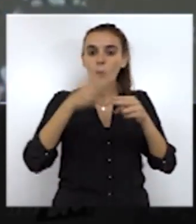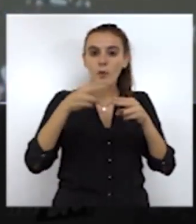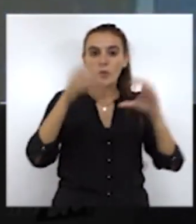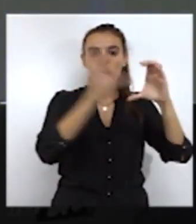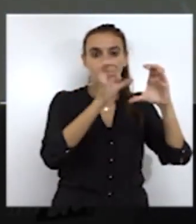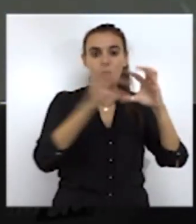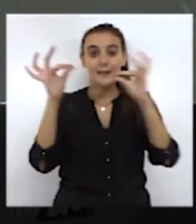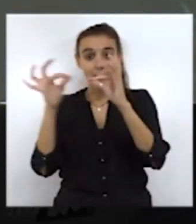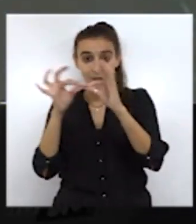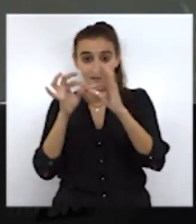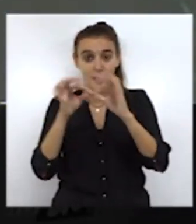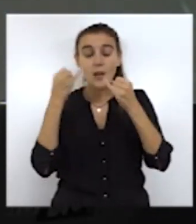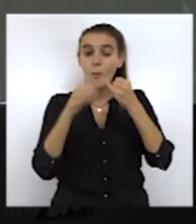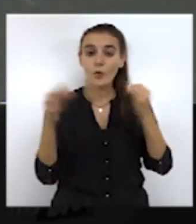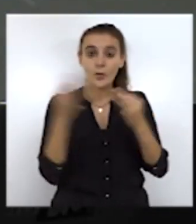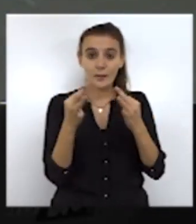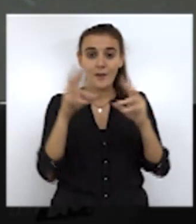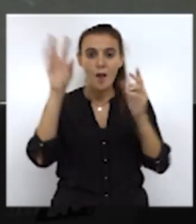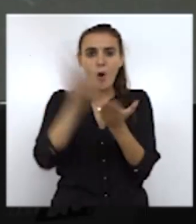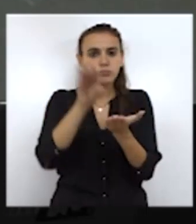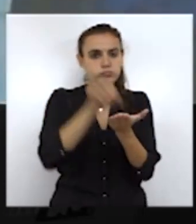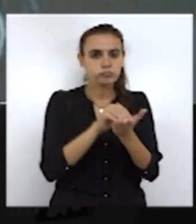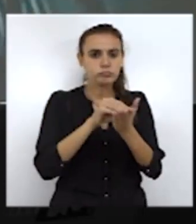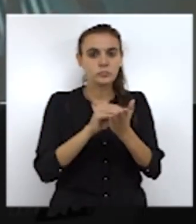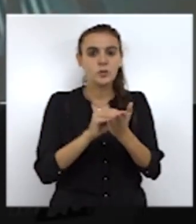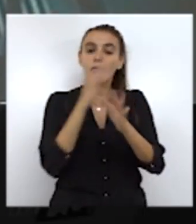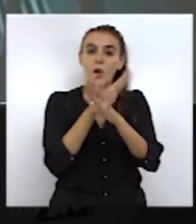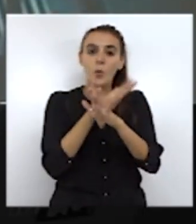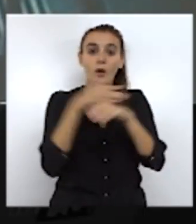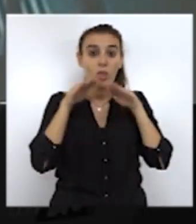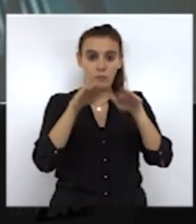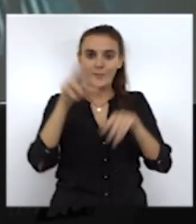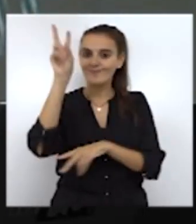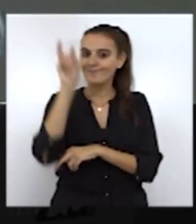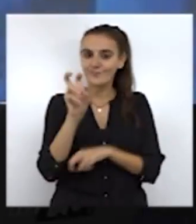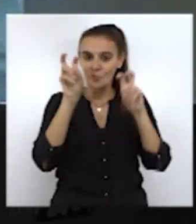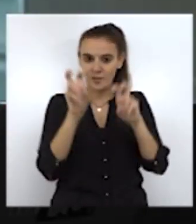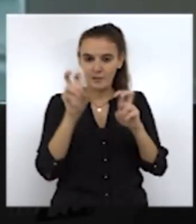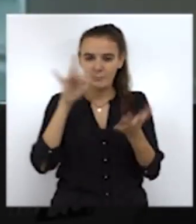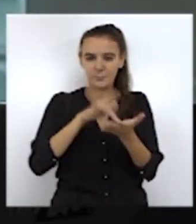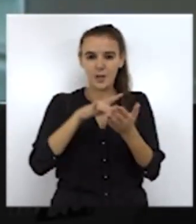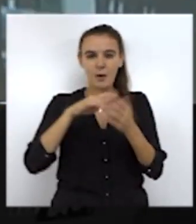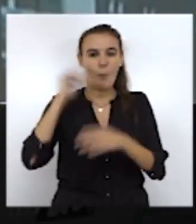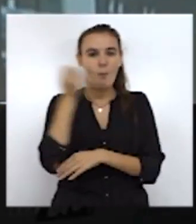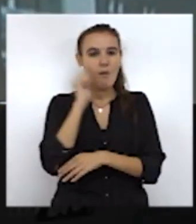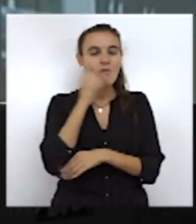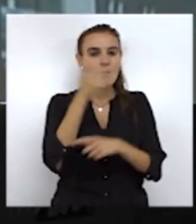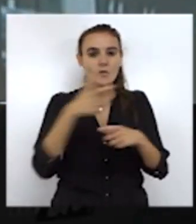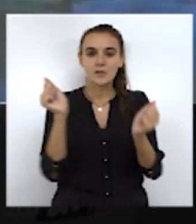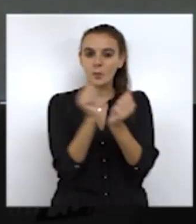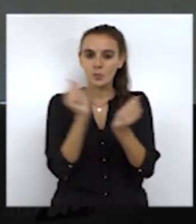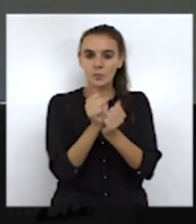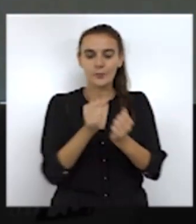partidos Ciudadanos y Caballas y por último la buena acogida del torneo de Fortnite, un día en que les hablábamos de las protestas de los